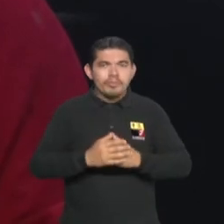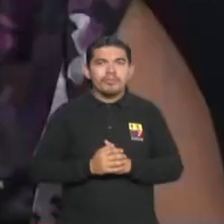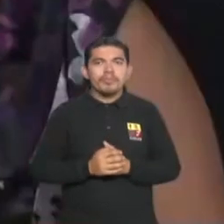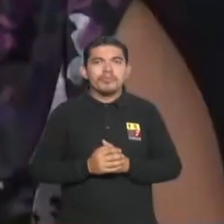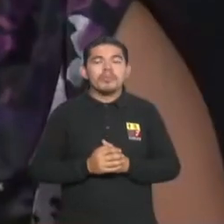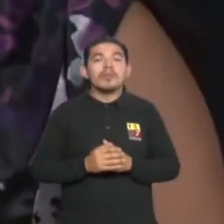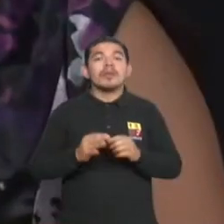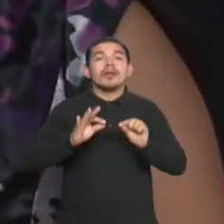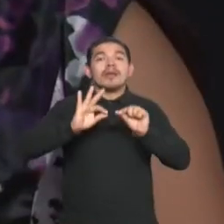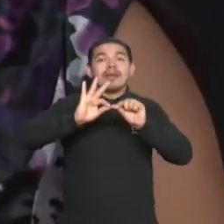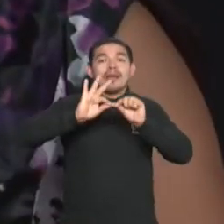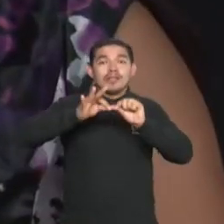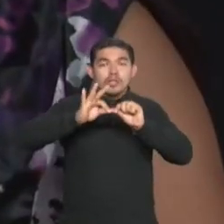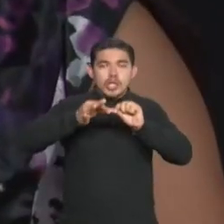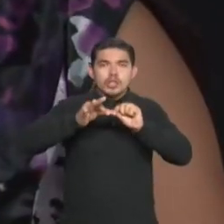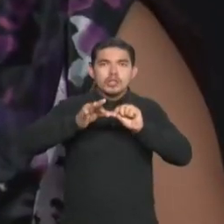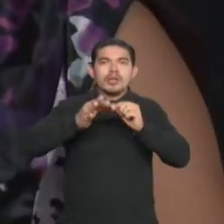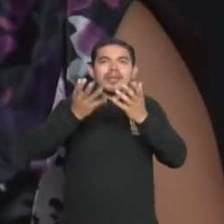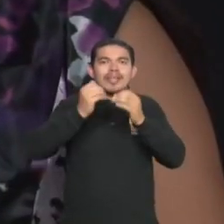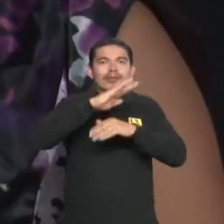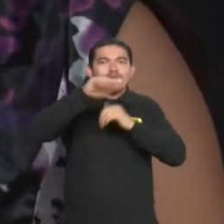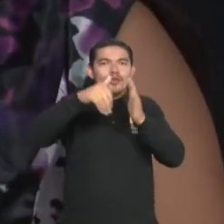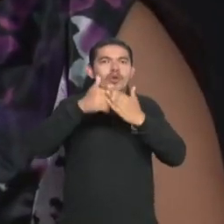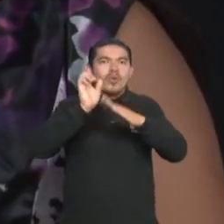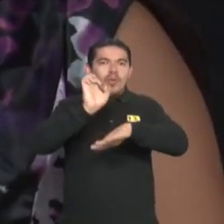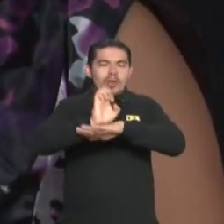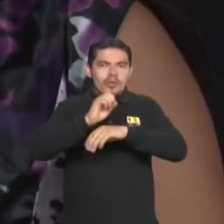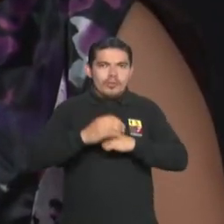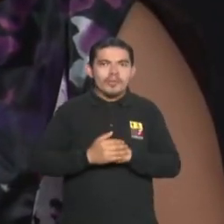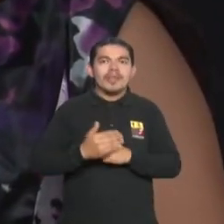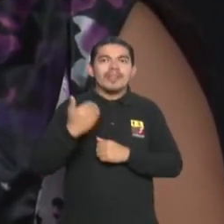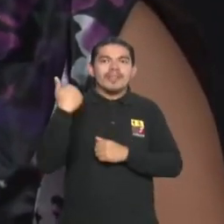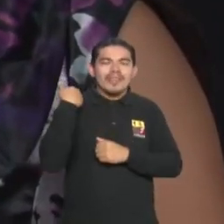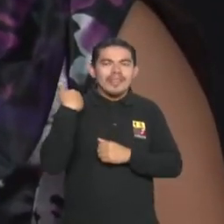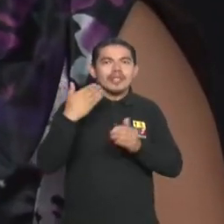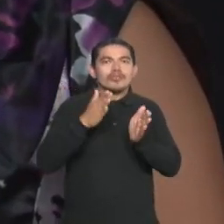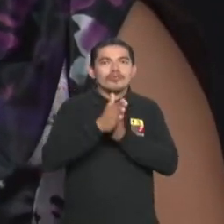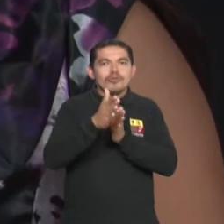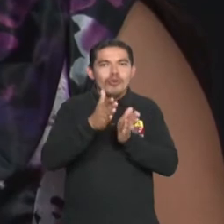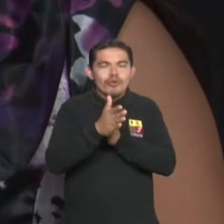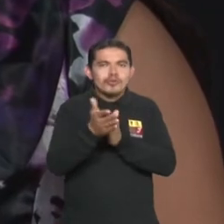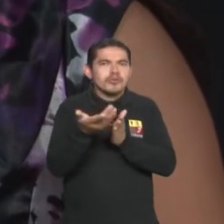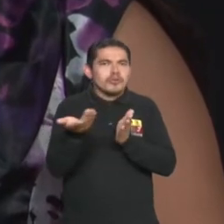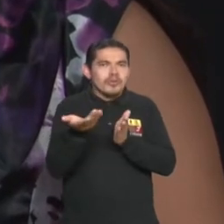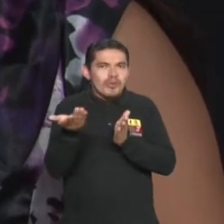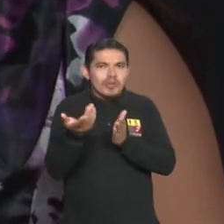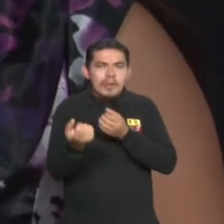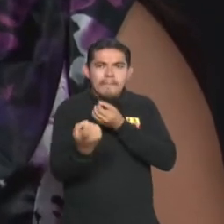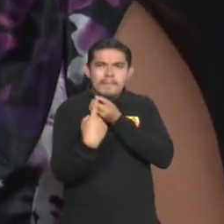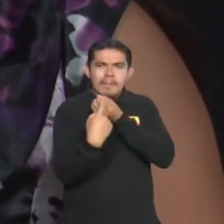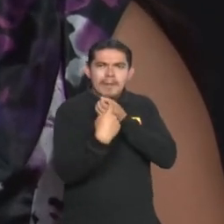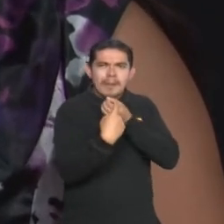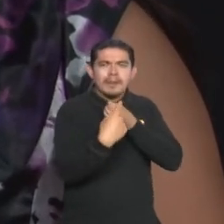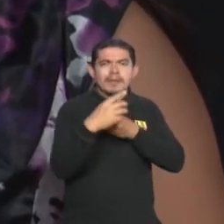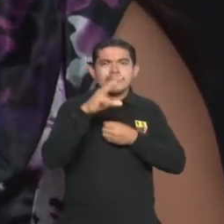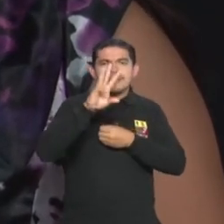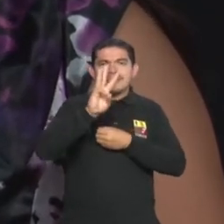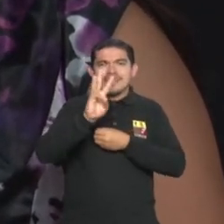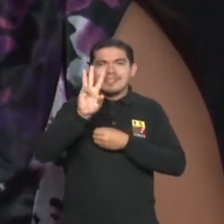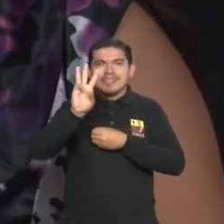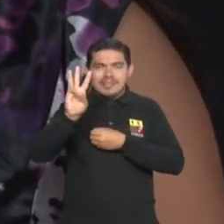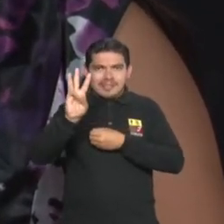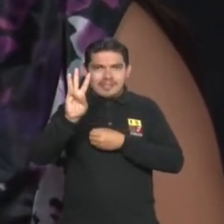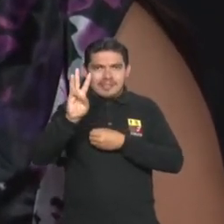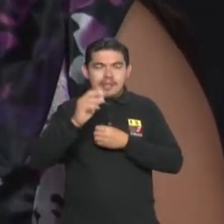es una organización de ámbito nacional. Tenemos actualmente socios registrados, 66 socios